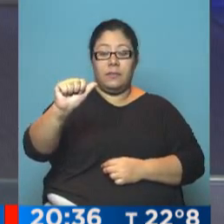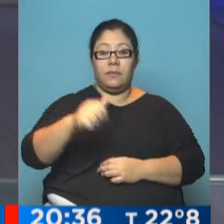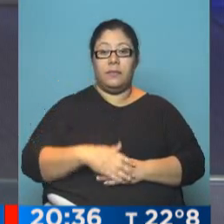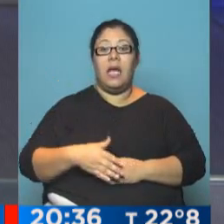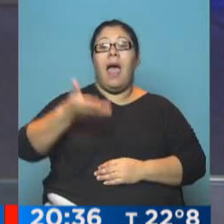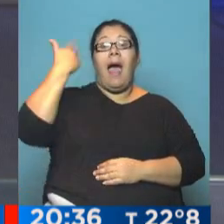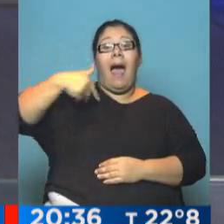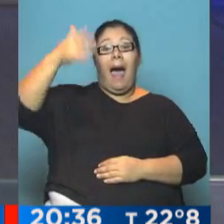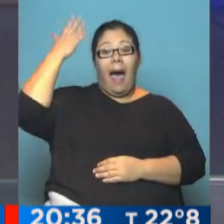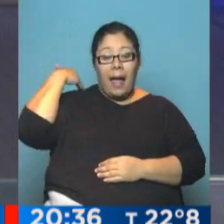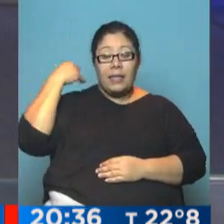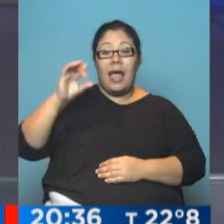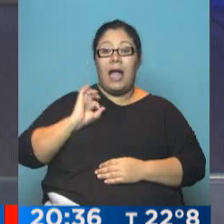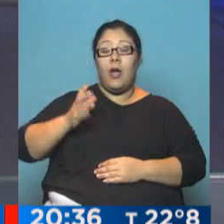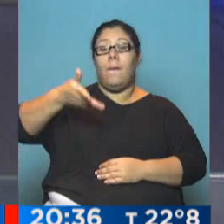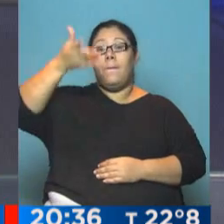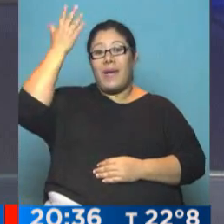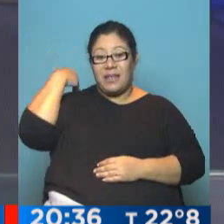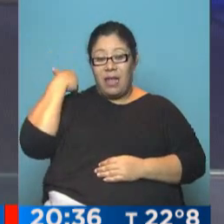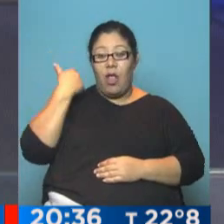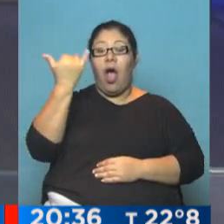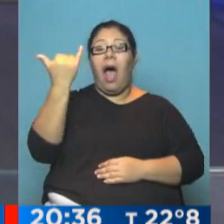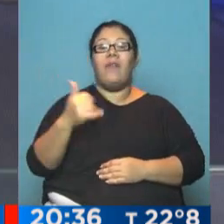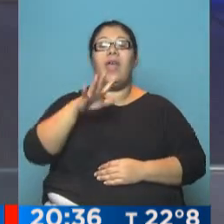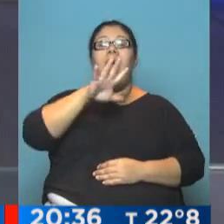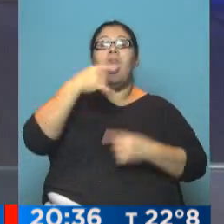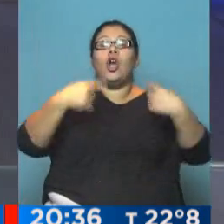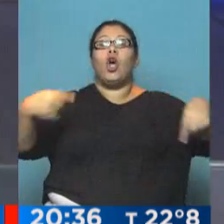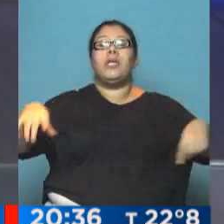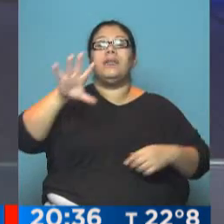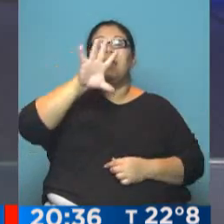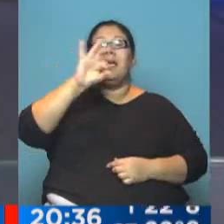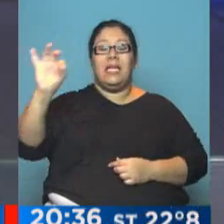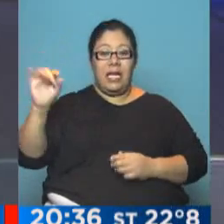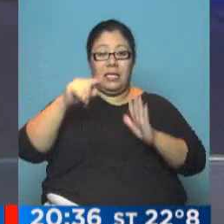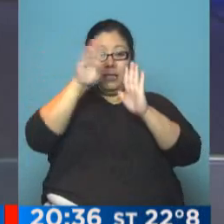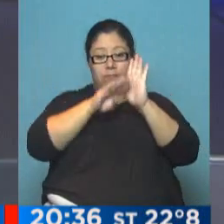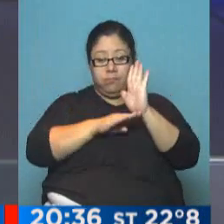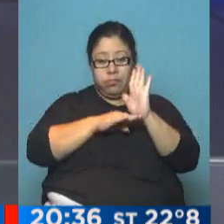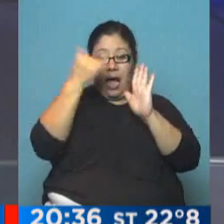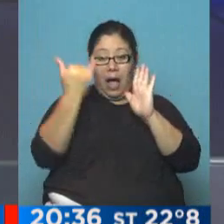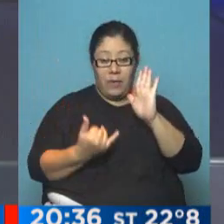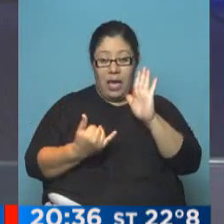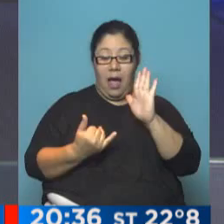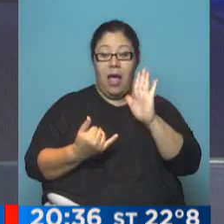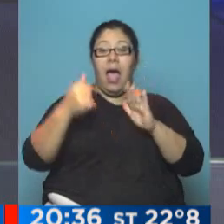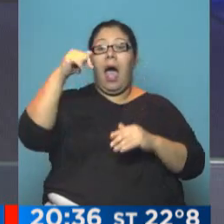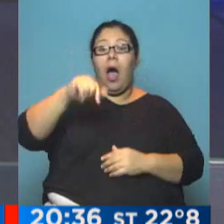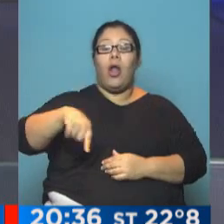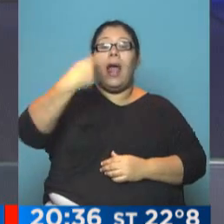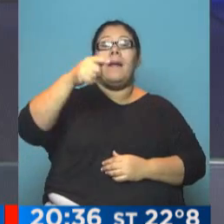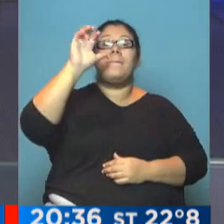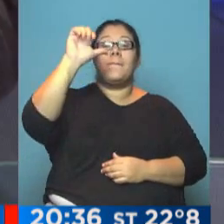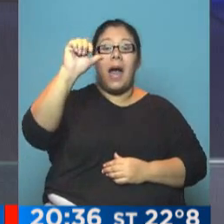contaba de 512 productos el mismo, el nuevo plan que estará en las góndolas de los supermercados a partir del próximo martes tendrá